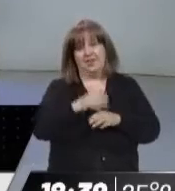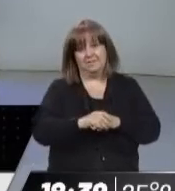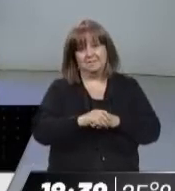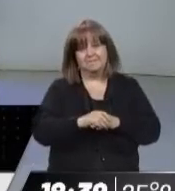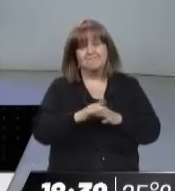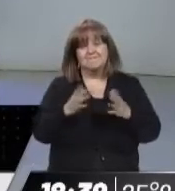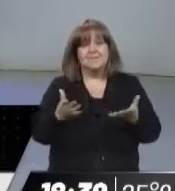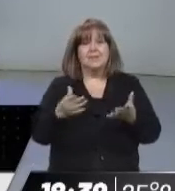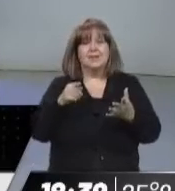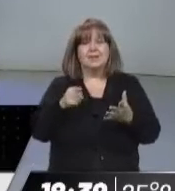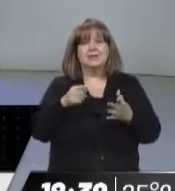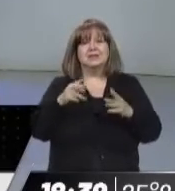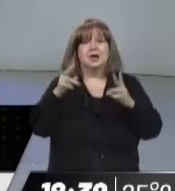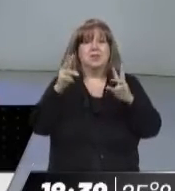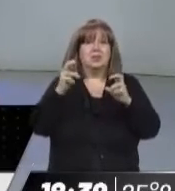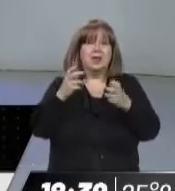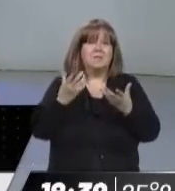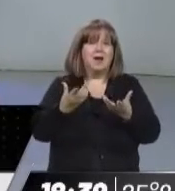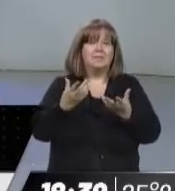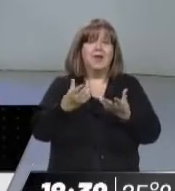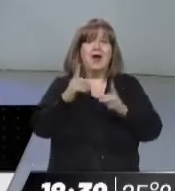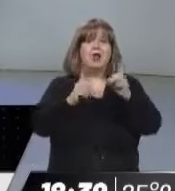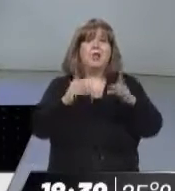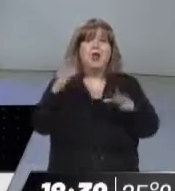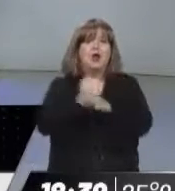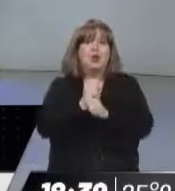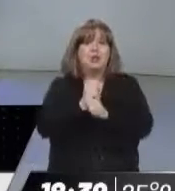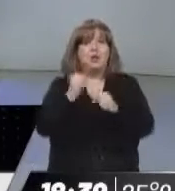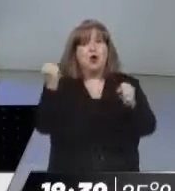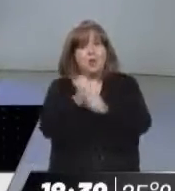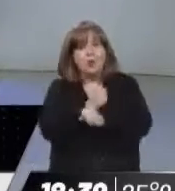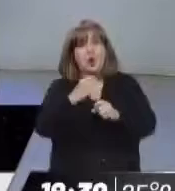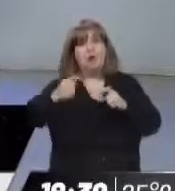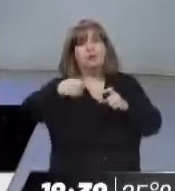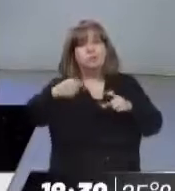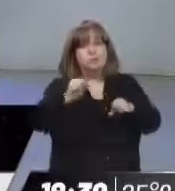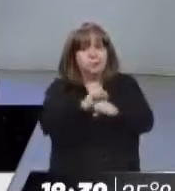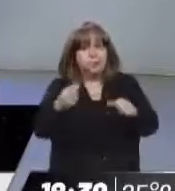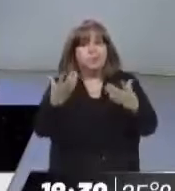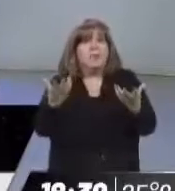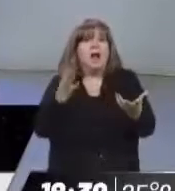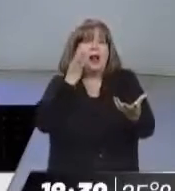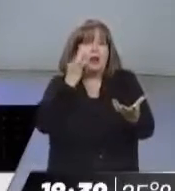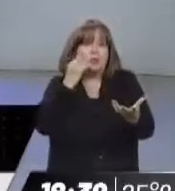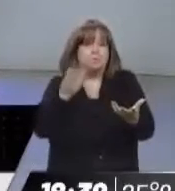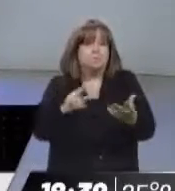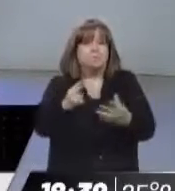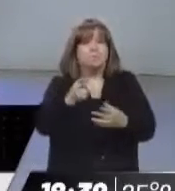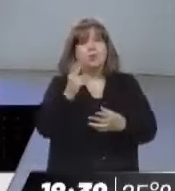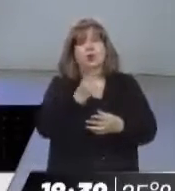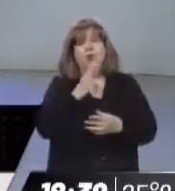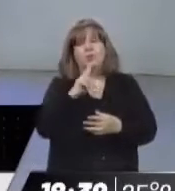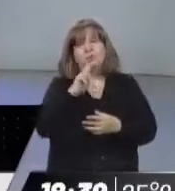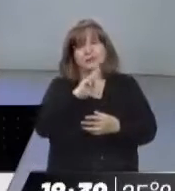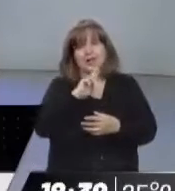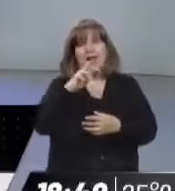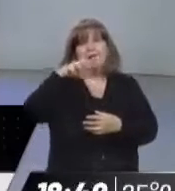desperfecto, este accidente, desperfecto en realidad, si es que lo hubo, tal vez no lo hubo, y que lamentablemente, como ya hemos contado y muchos saben, terminó con la muerte de esta